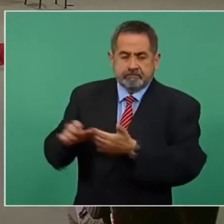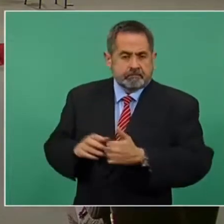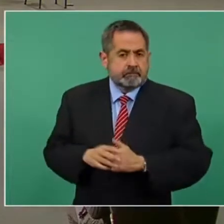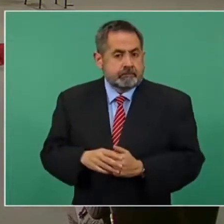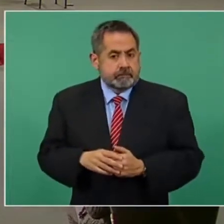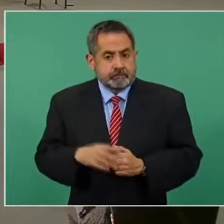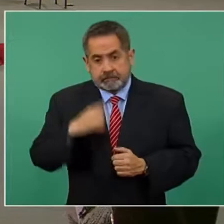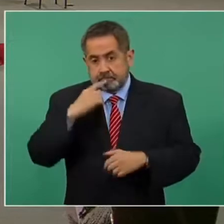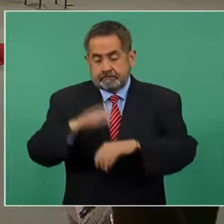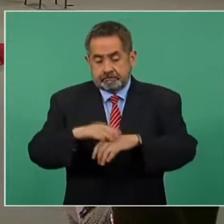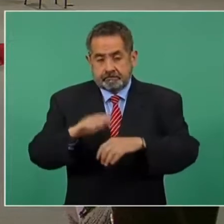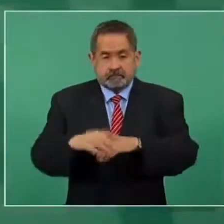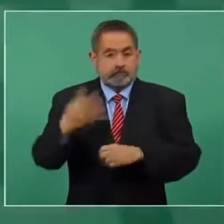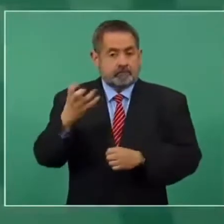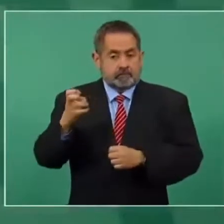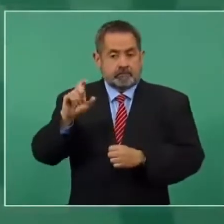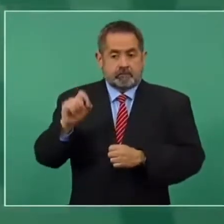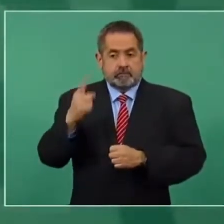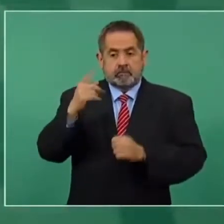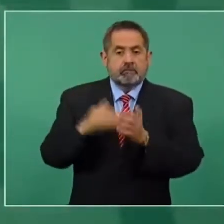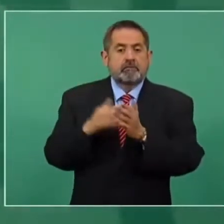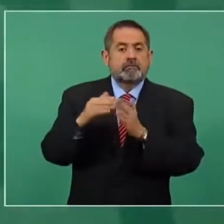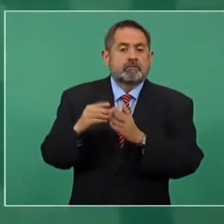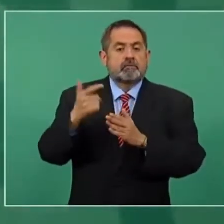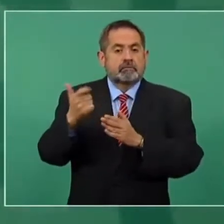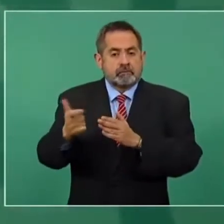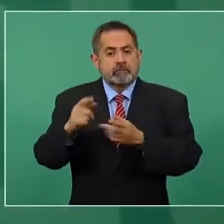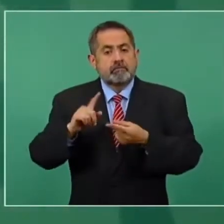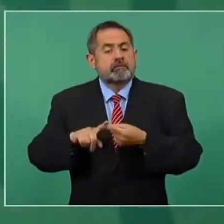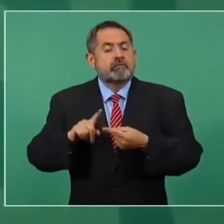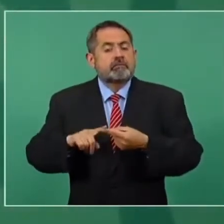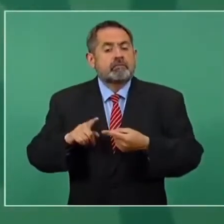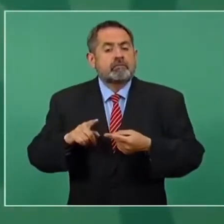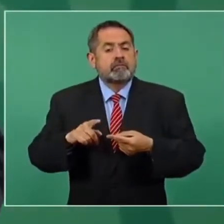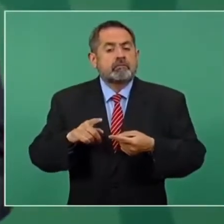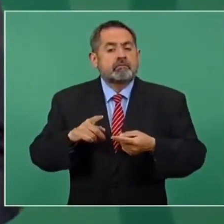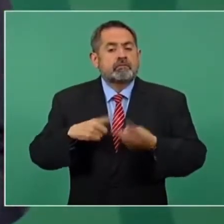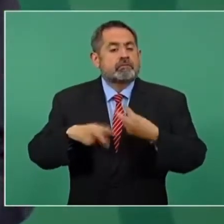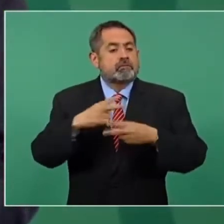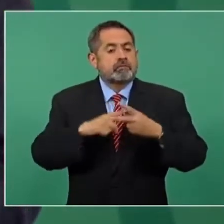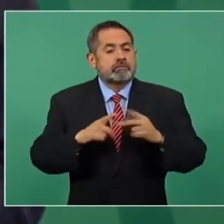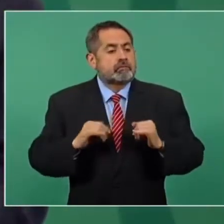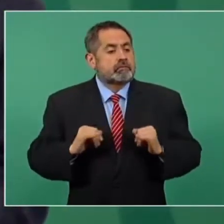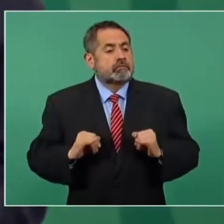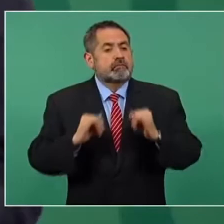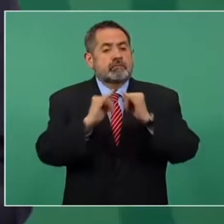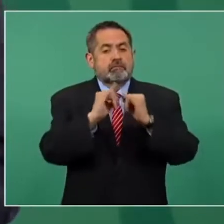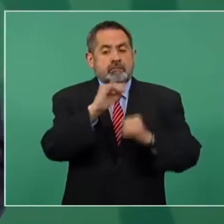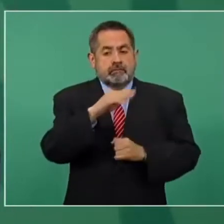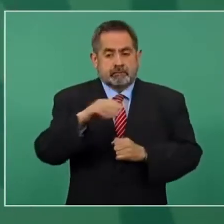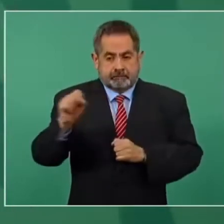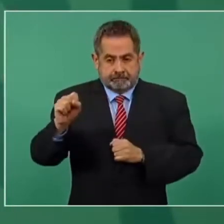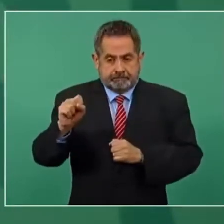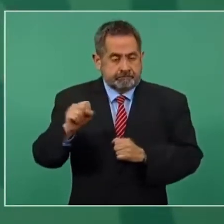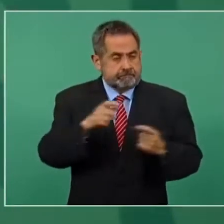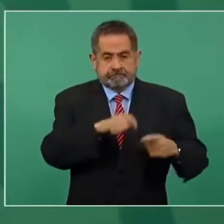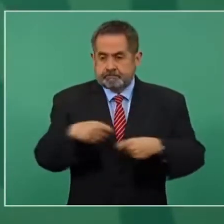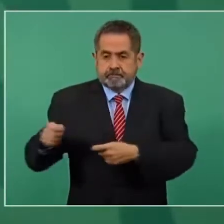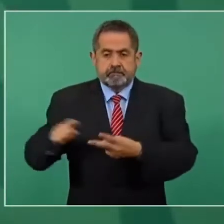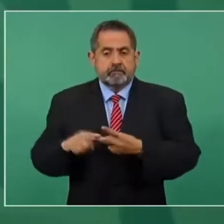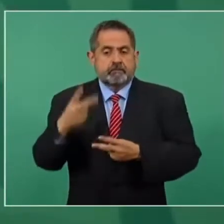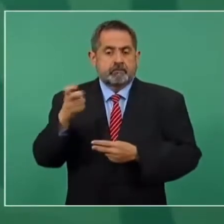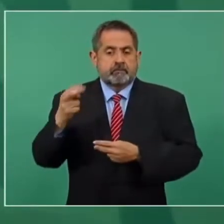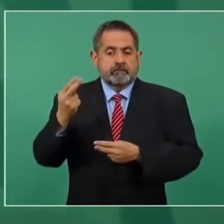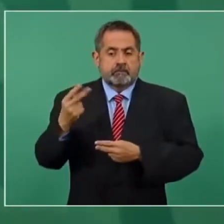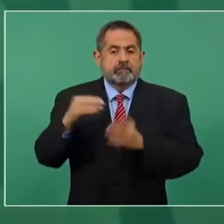señalar que 421 millones de pesos provienen de recursos del Instituto Mexicano del Seguro Social, 225